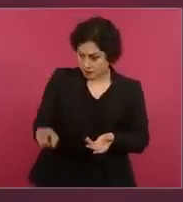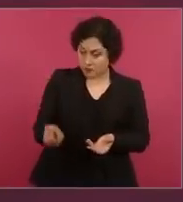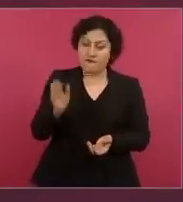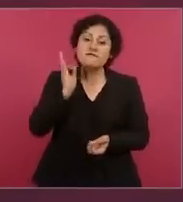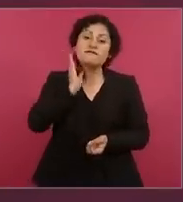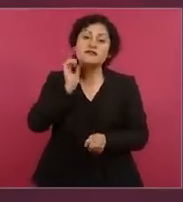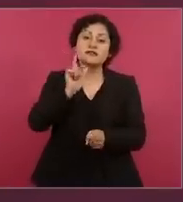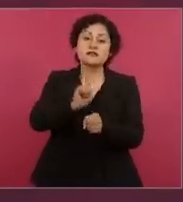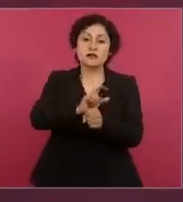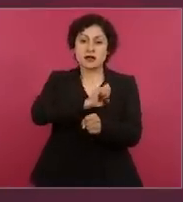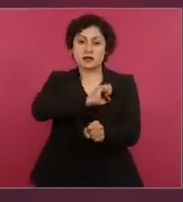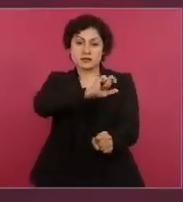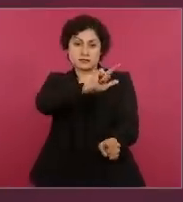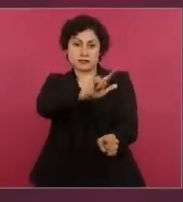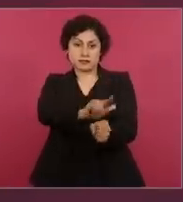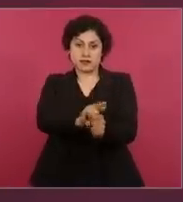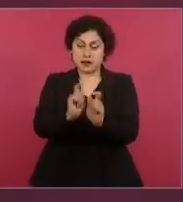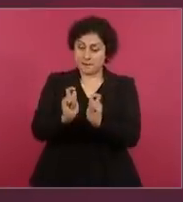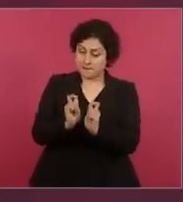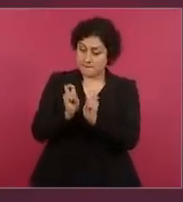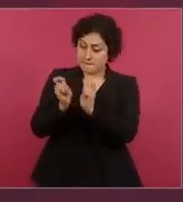¿Quién lo nombró?